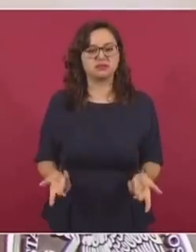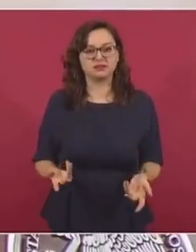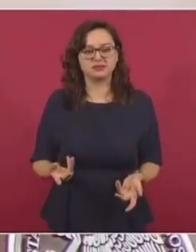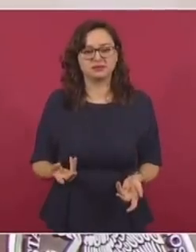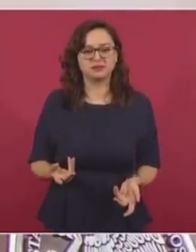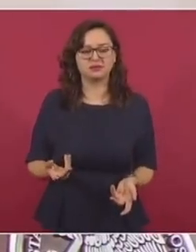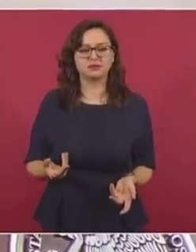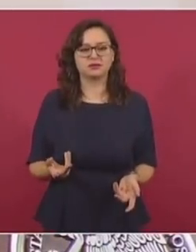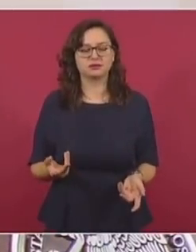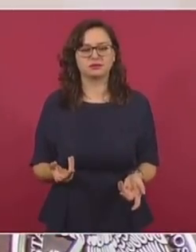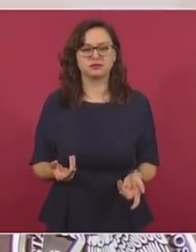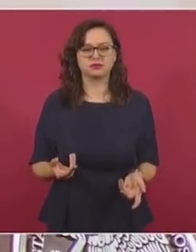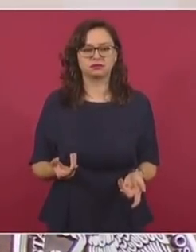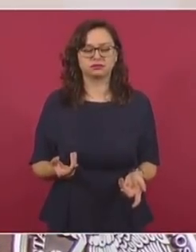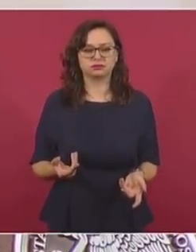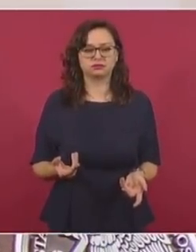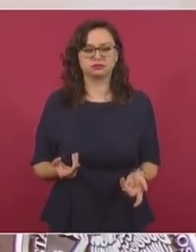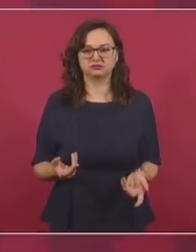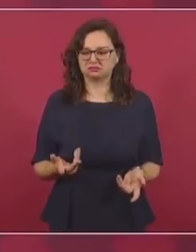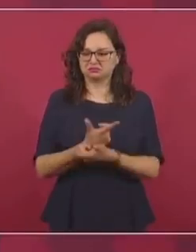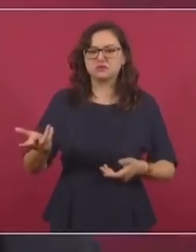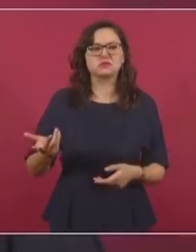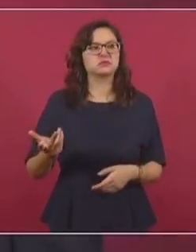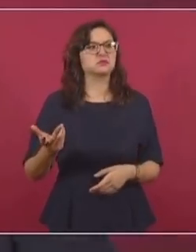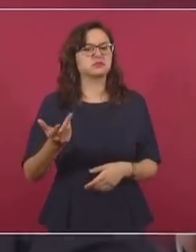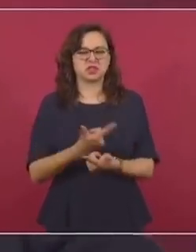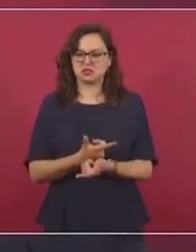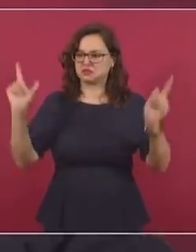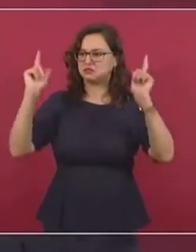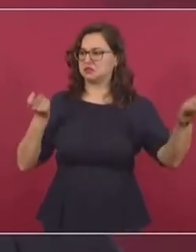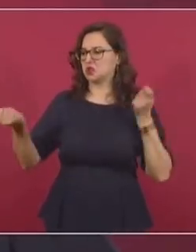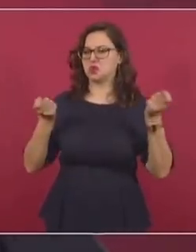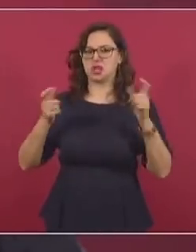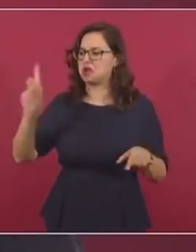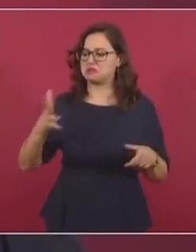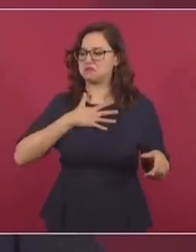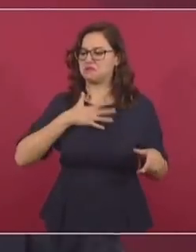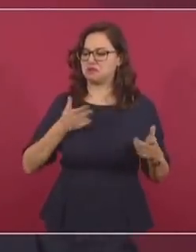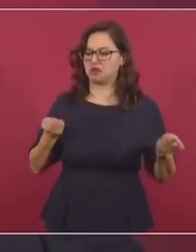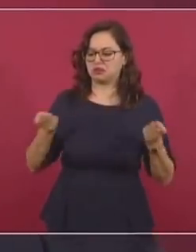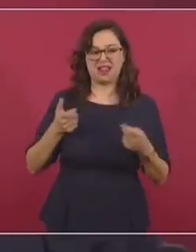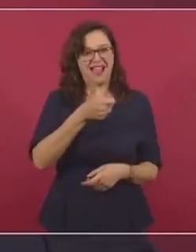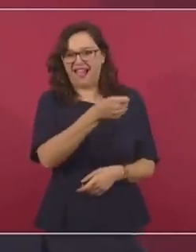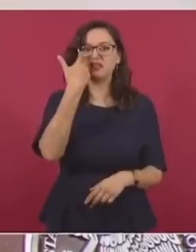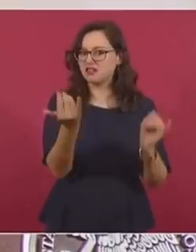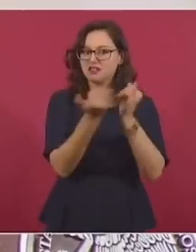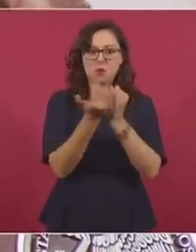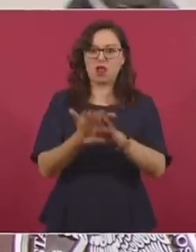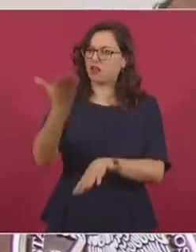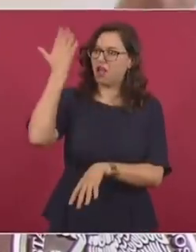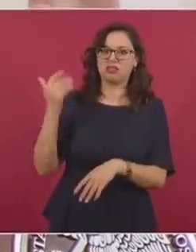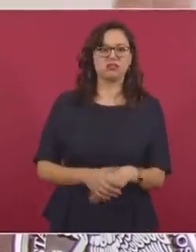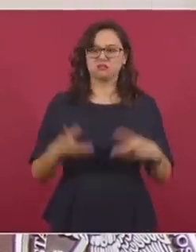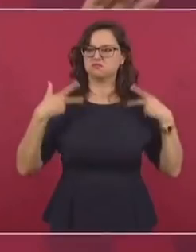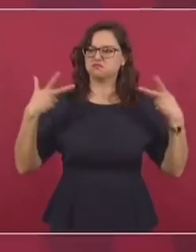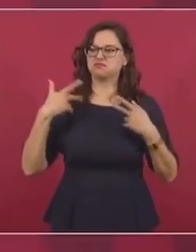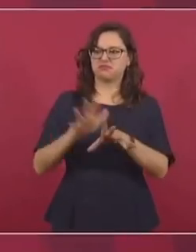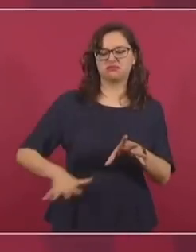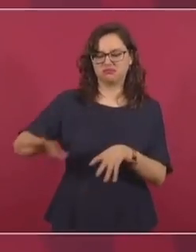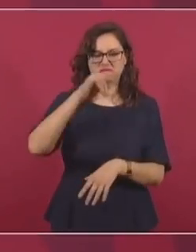mandar y de hacer y deshacer, de sentirse los dueños del gobierno, que no se tomen en cuenta al pueblo. No tienen